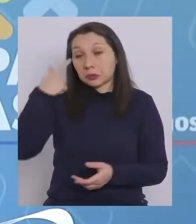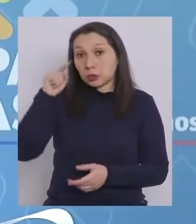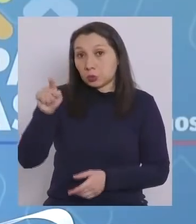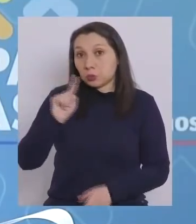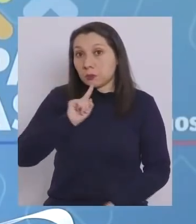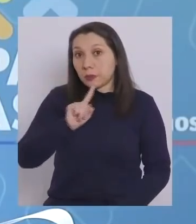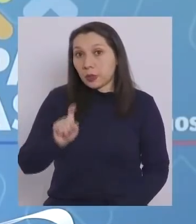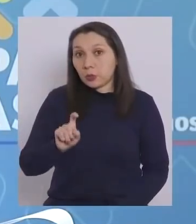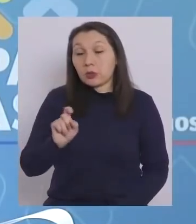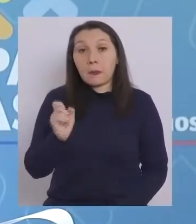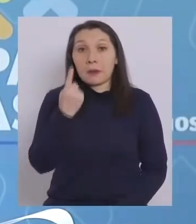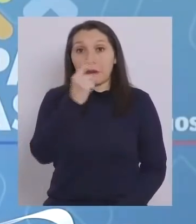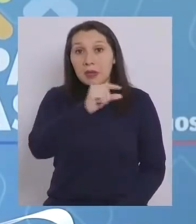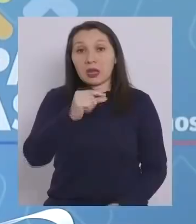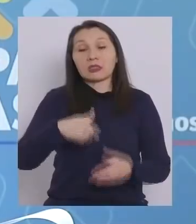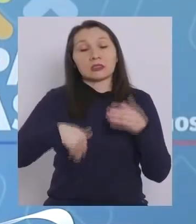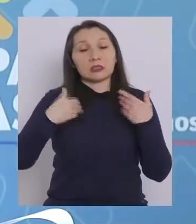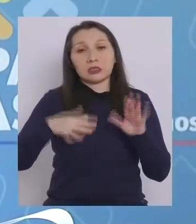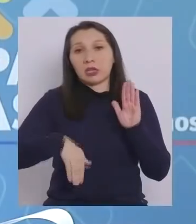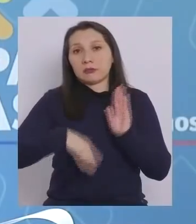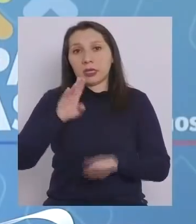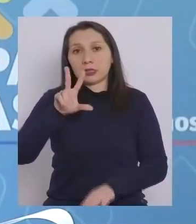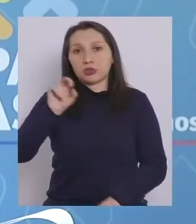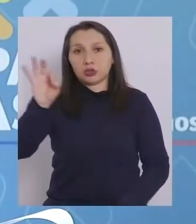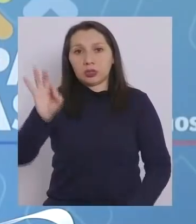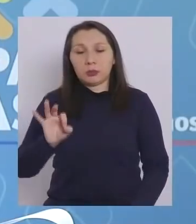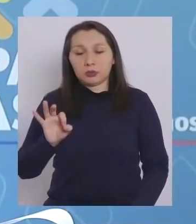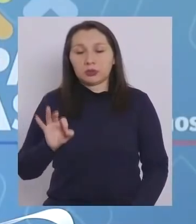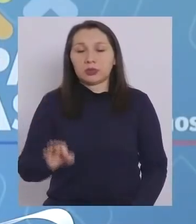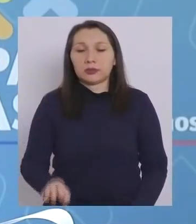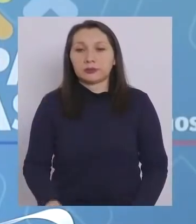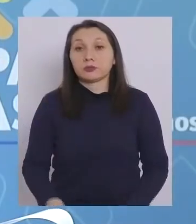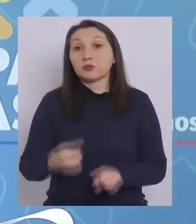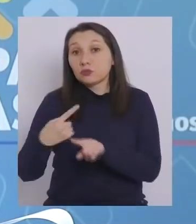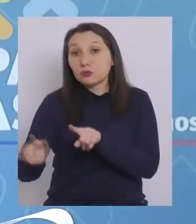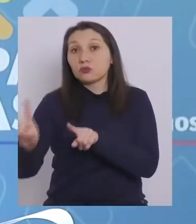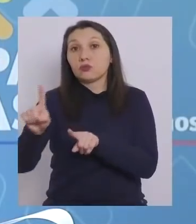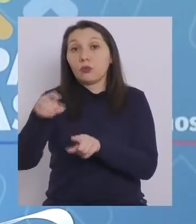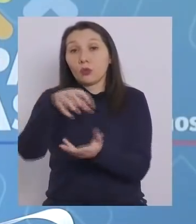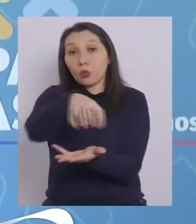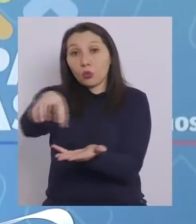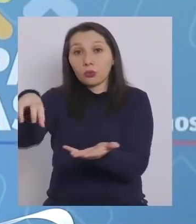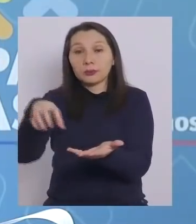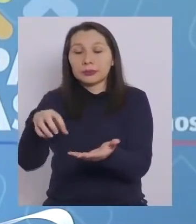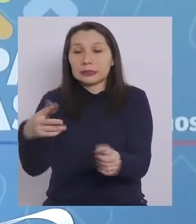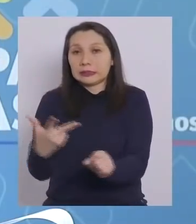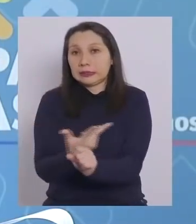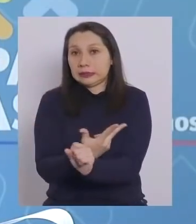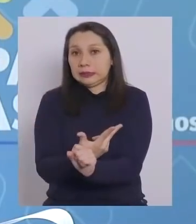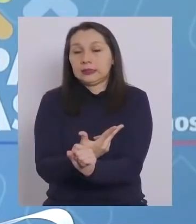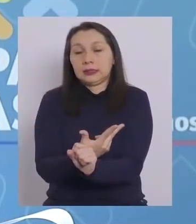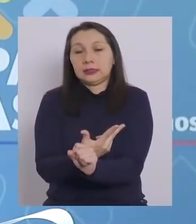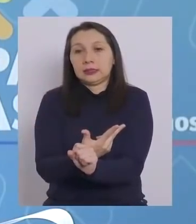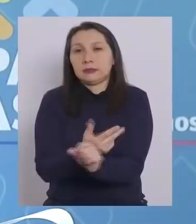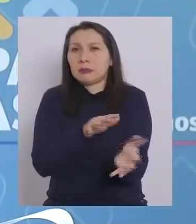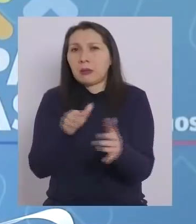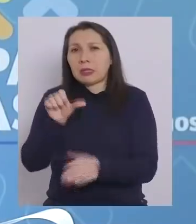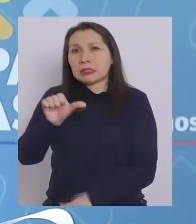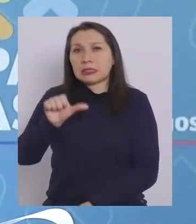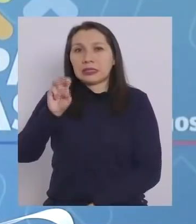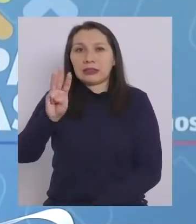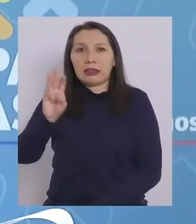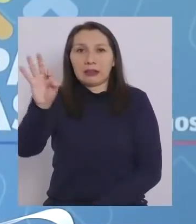será su pregunta, porque con primera dosis ya sobrepasaron el 80%. Y hay otras comunas que, desgraciadamente, están cerca del